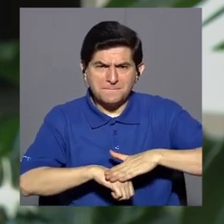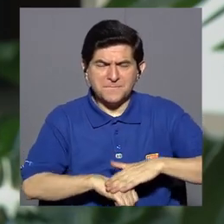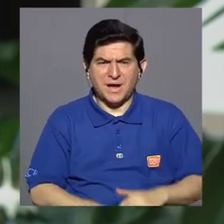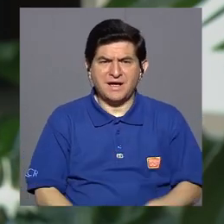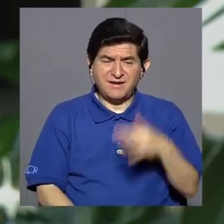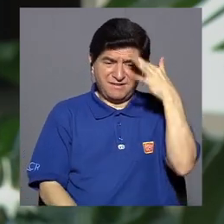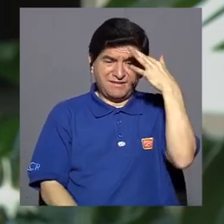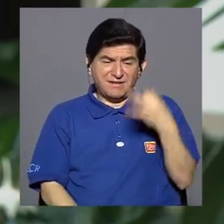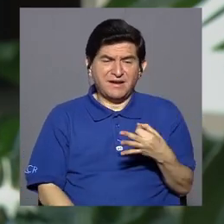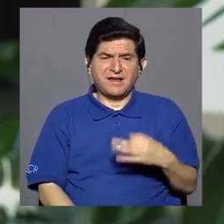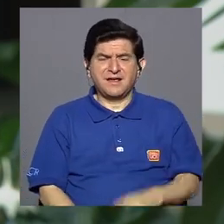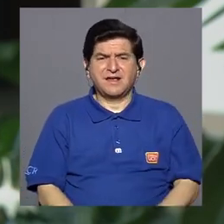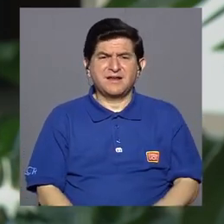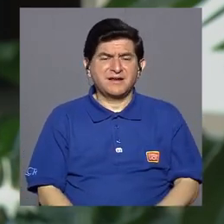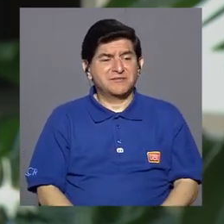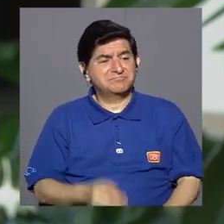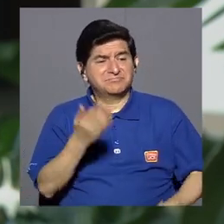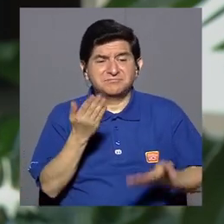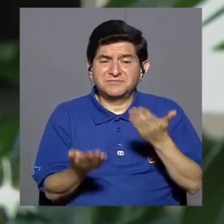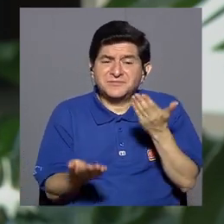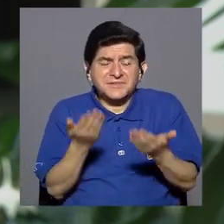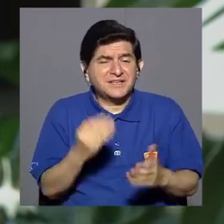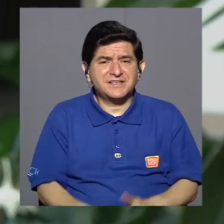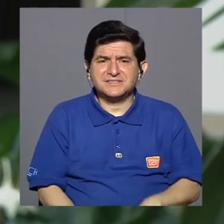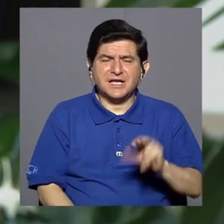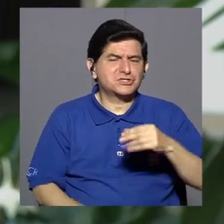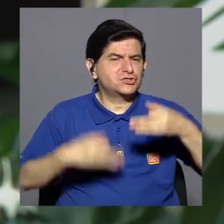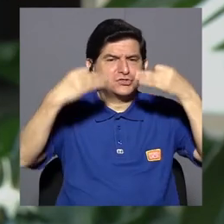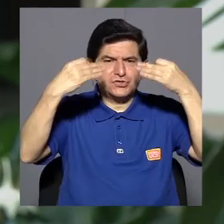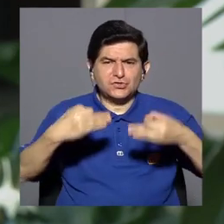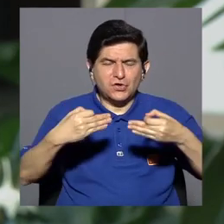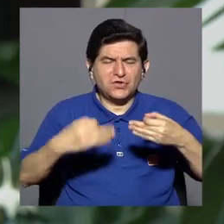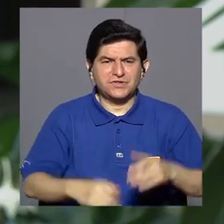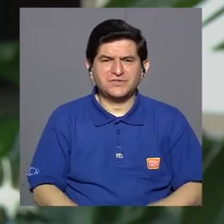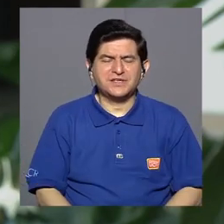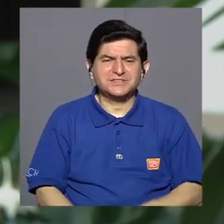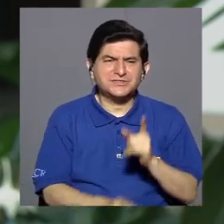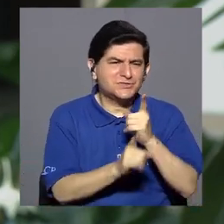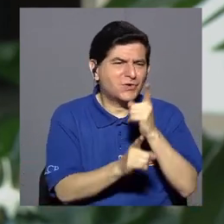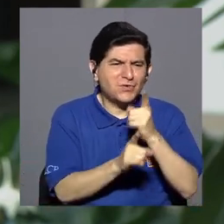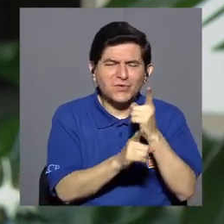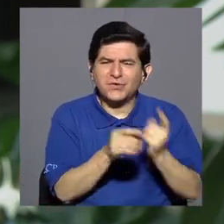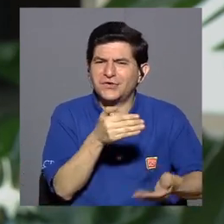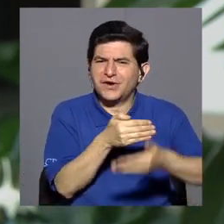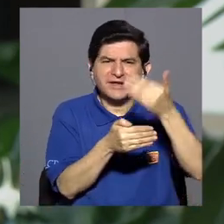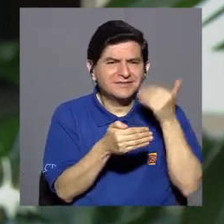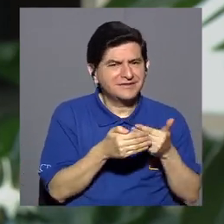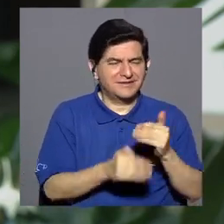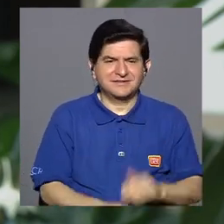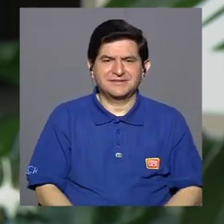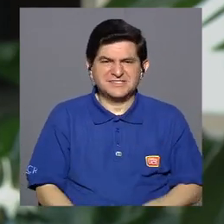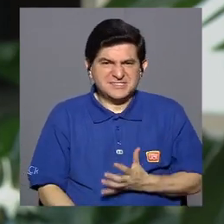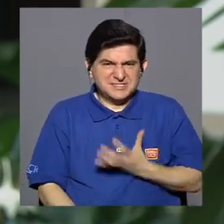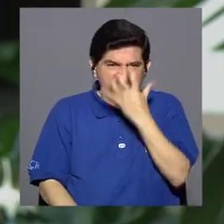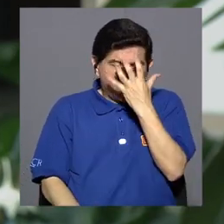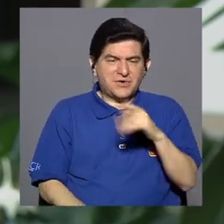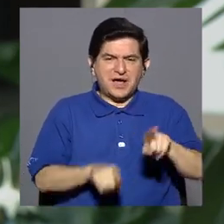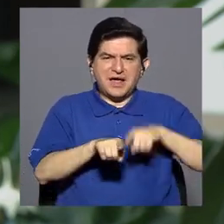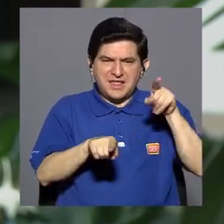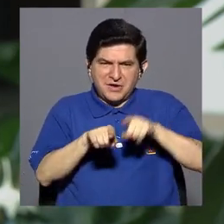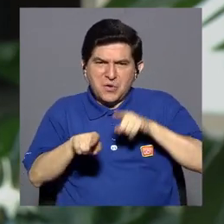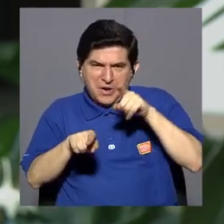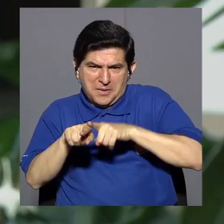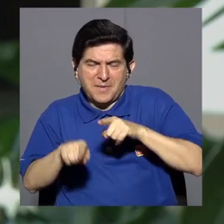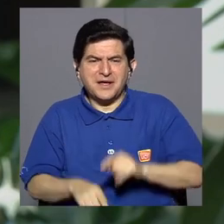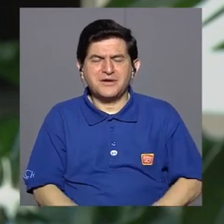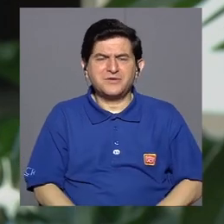porque creía que no había tomado las decisiones más adecuadas. Estaba enojada con sus